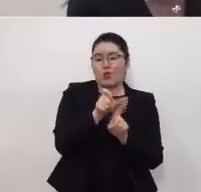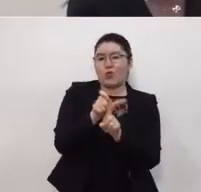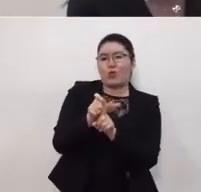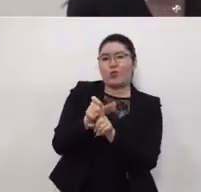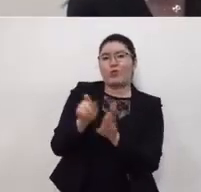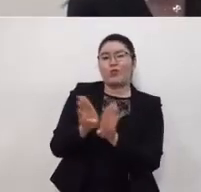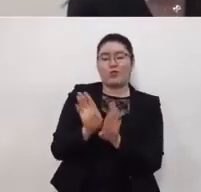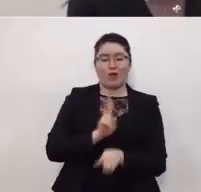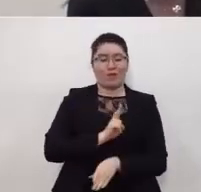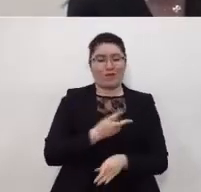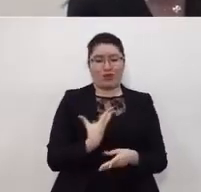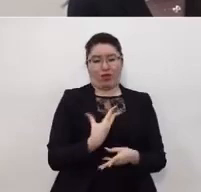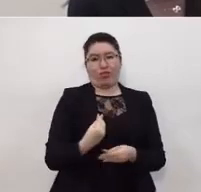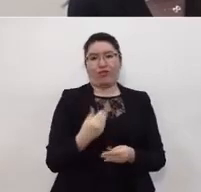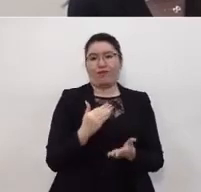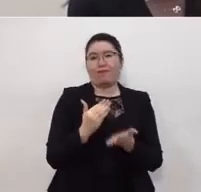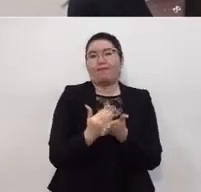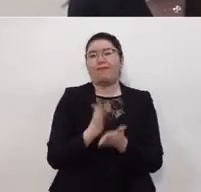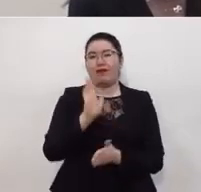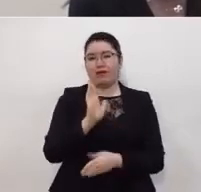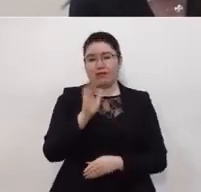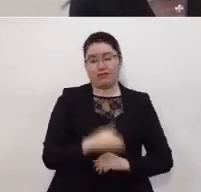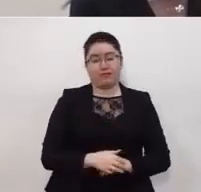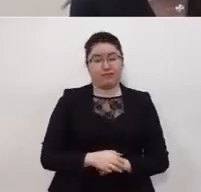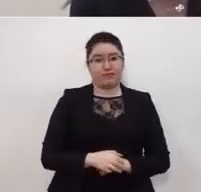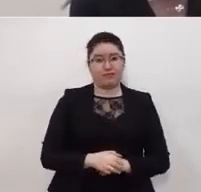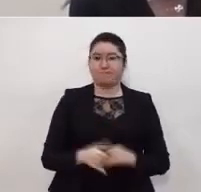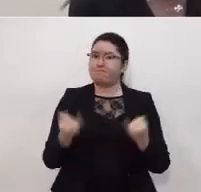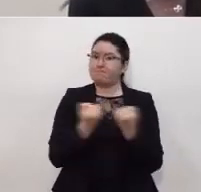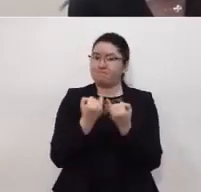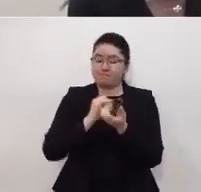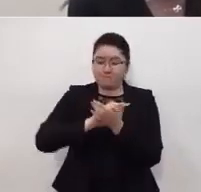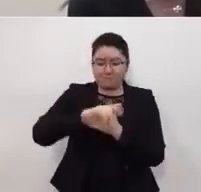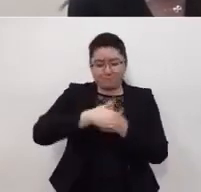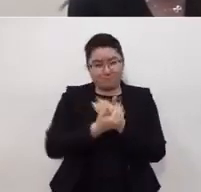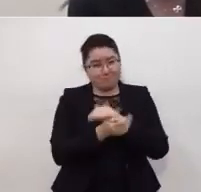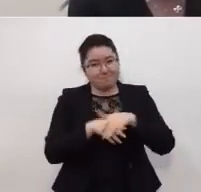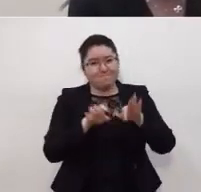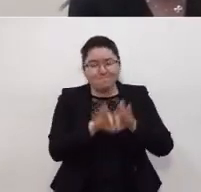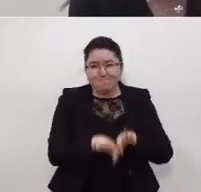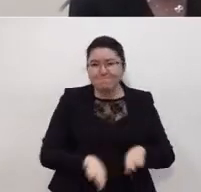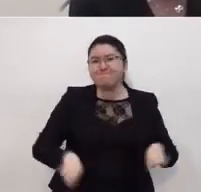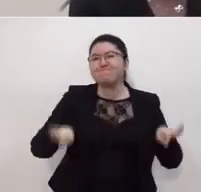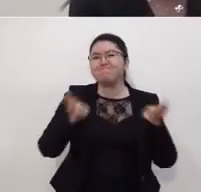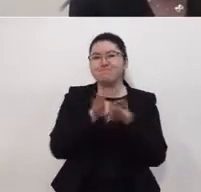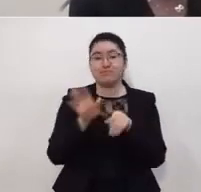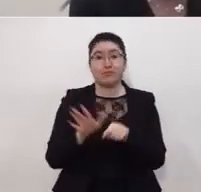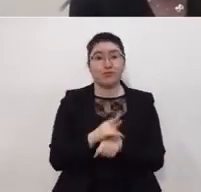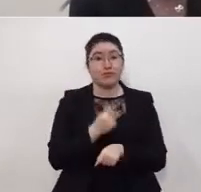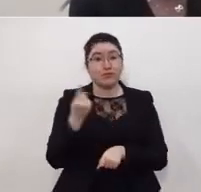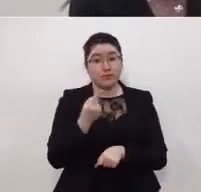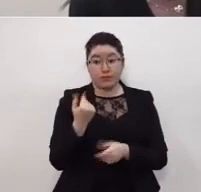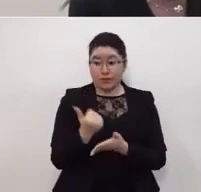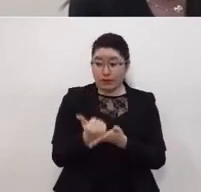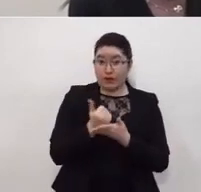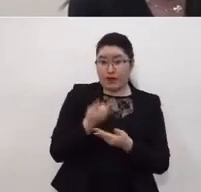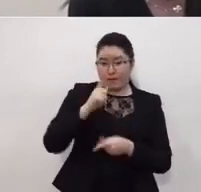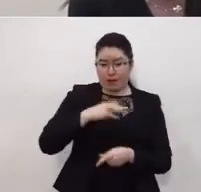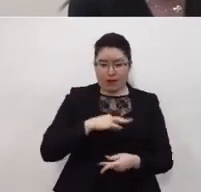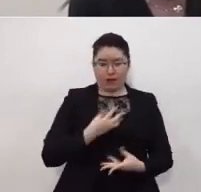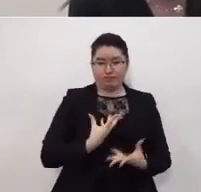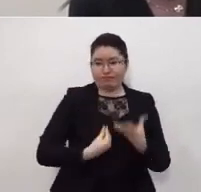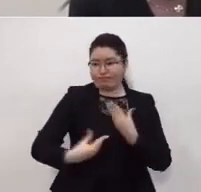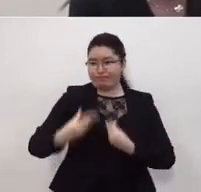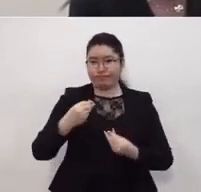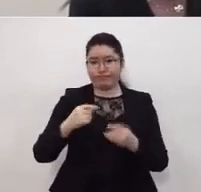interferir con el contagio. El lavado de manos no debemos olvidarlo, es muy importante porque ayuda también a reducir los